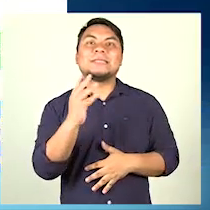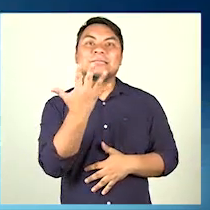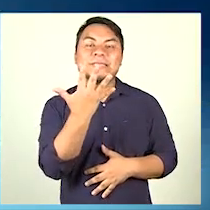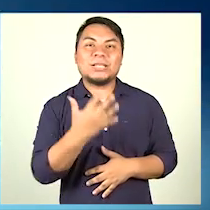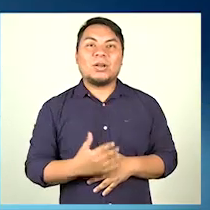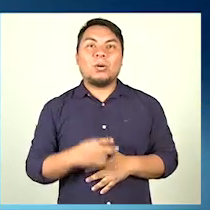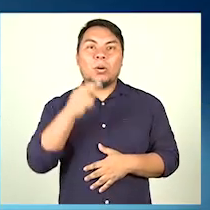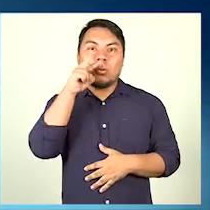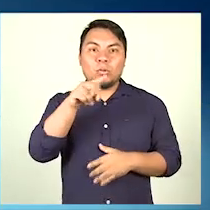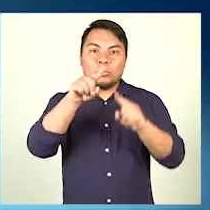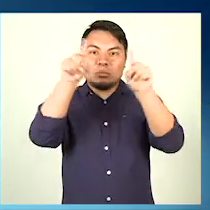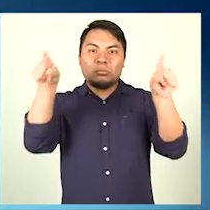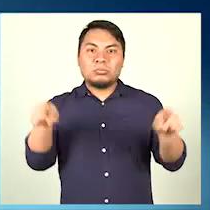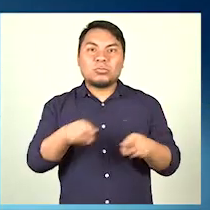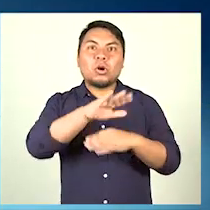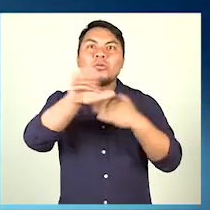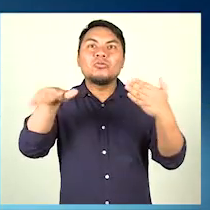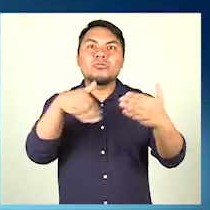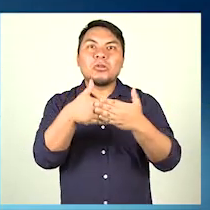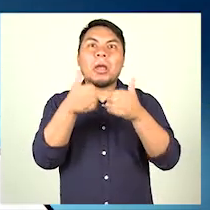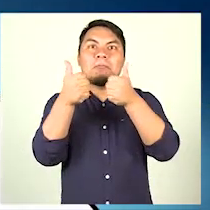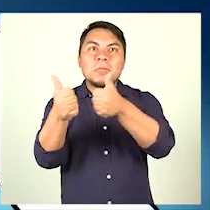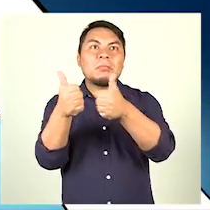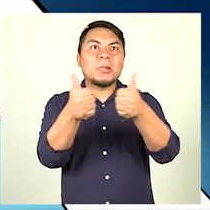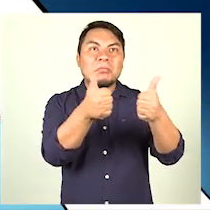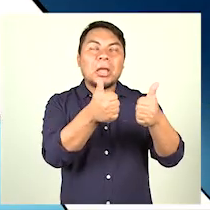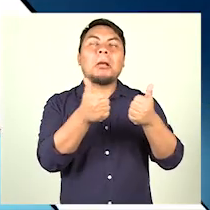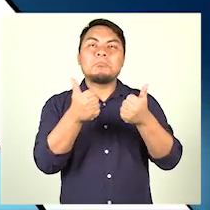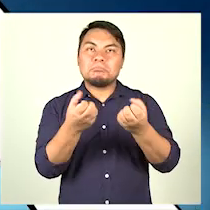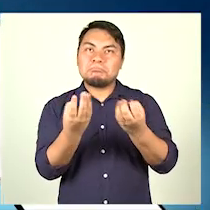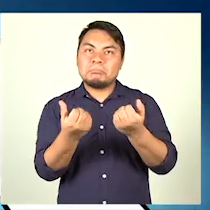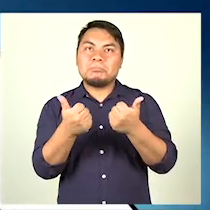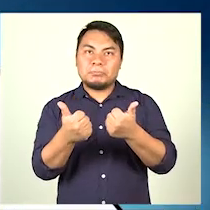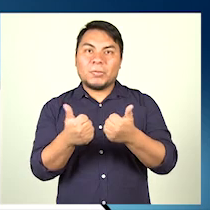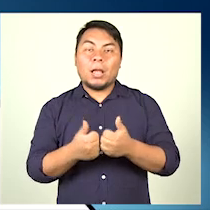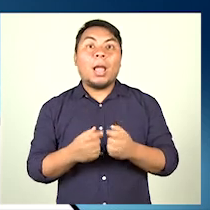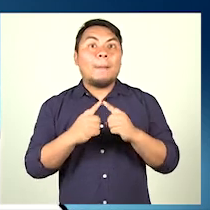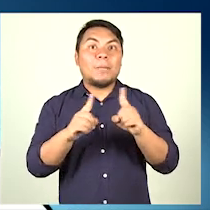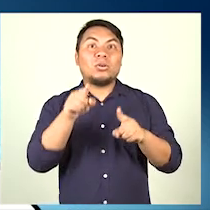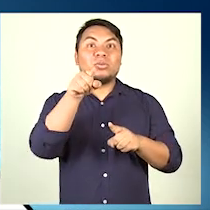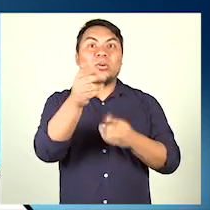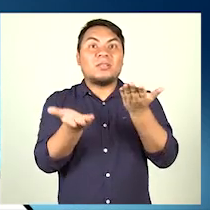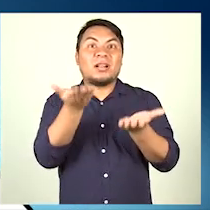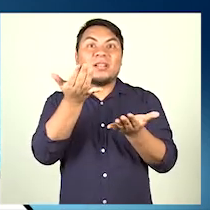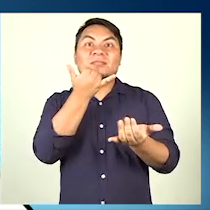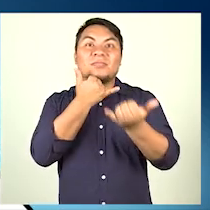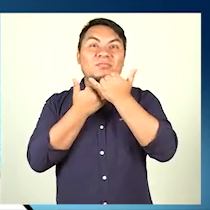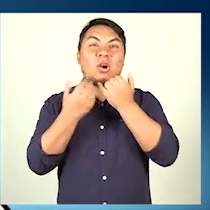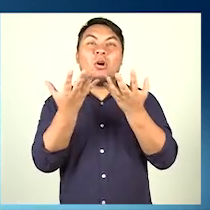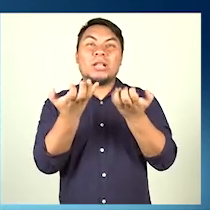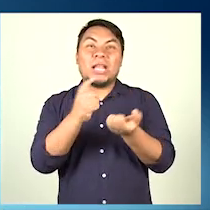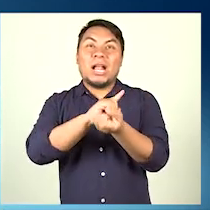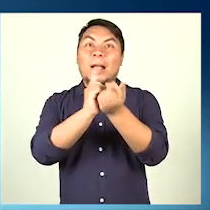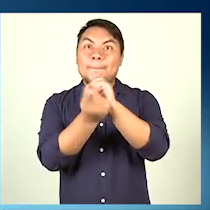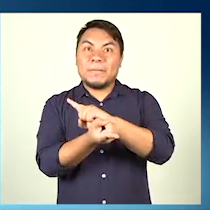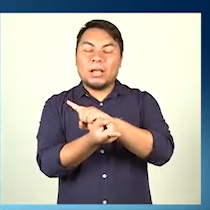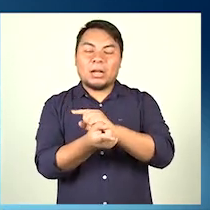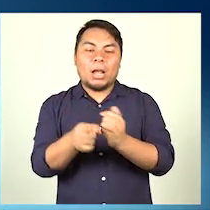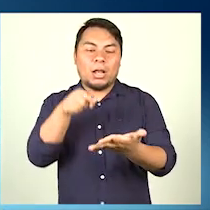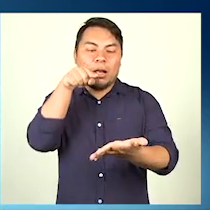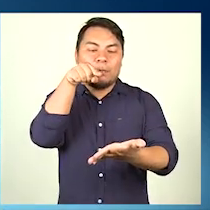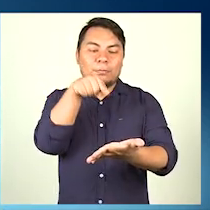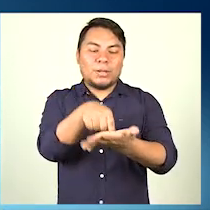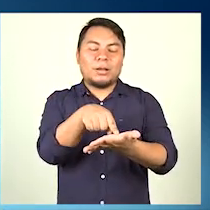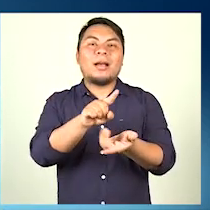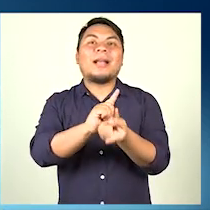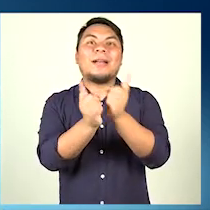Paso 5. Verifica en la pantalla de tu selección y presiona confirmar. Si deseas cambiar tu elección antes de confirmar